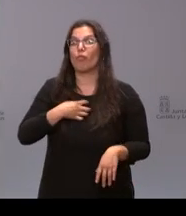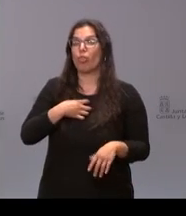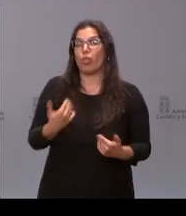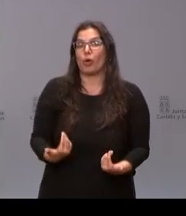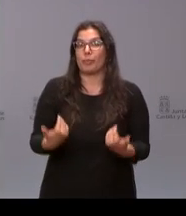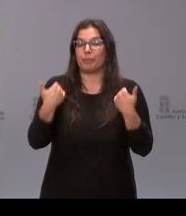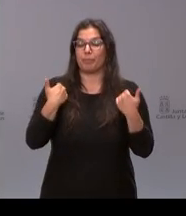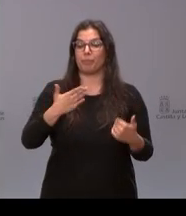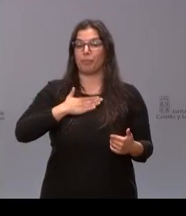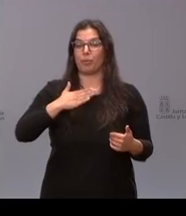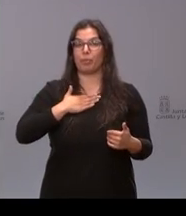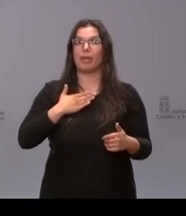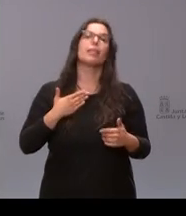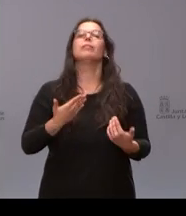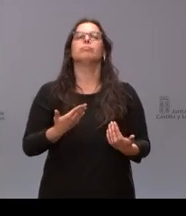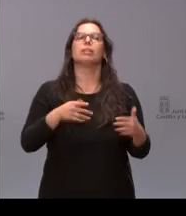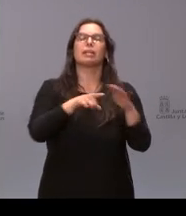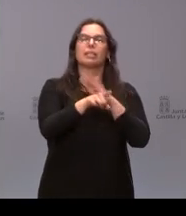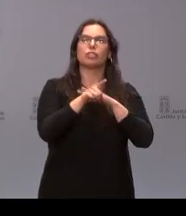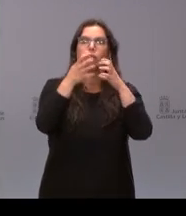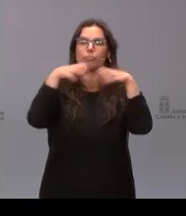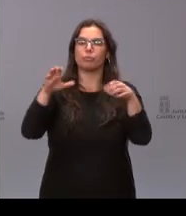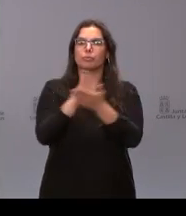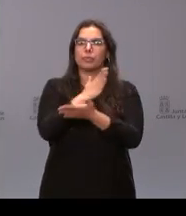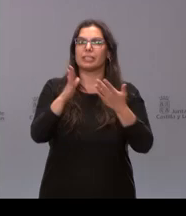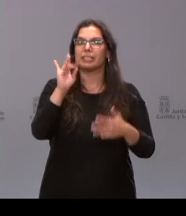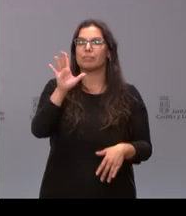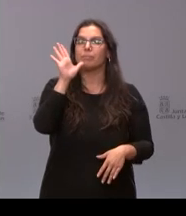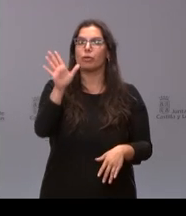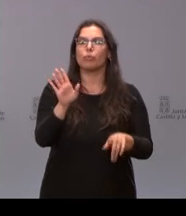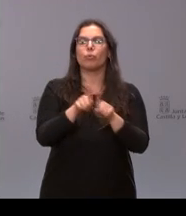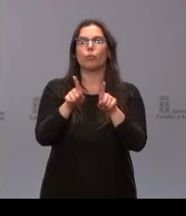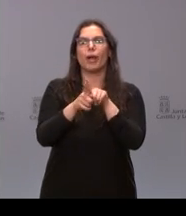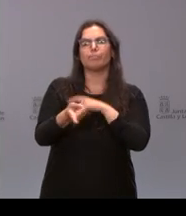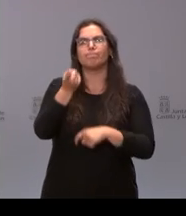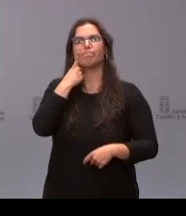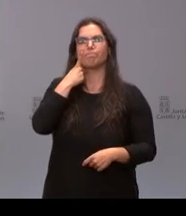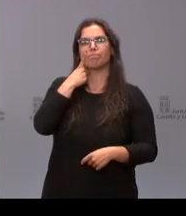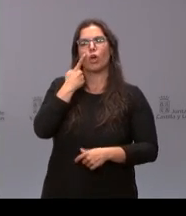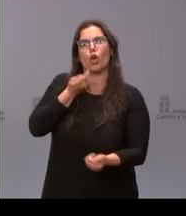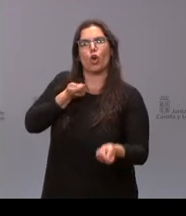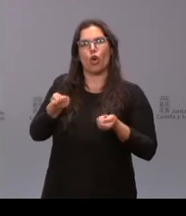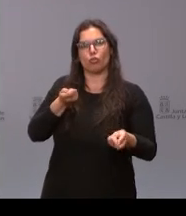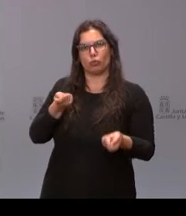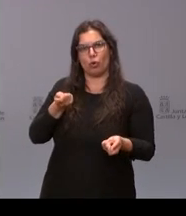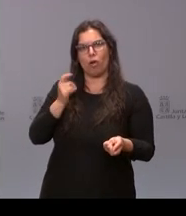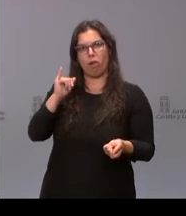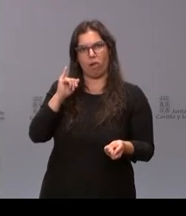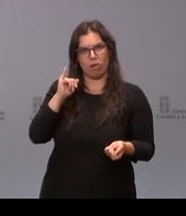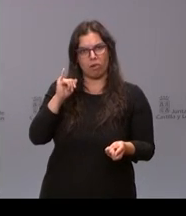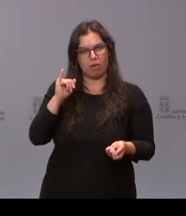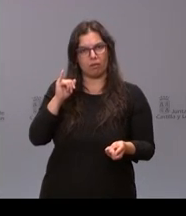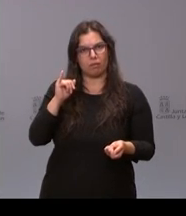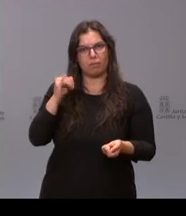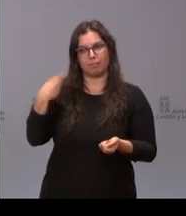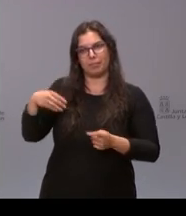propia de la división de gestión pero a través de un sistema de intervención fiscalizador y de control en el